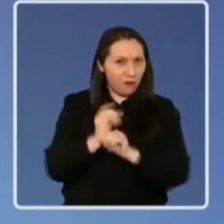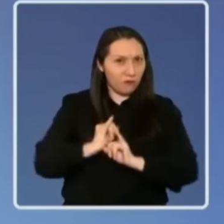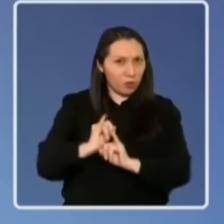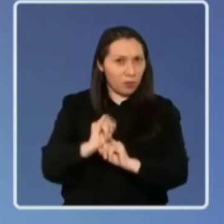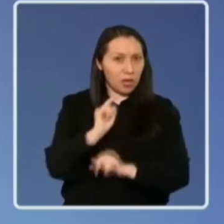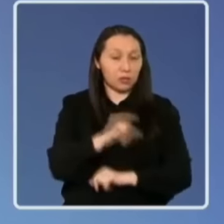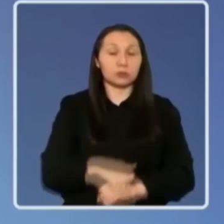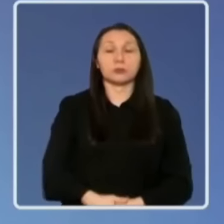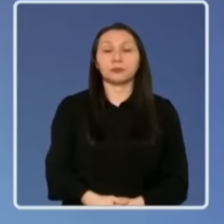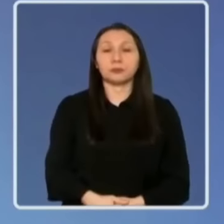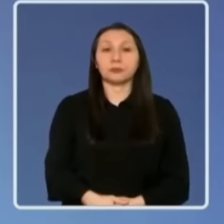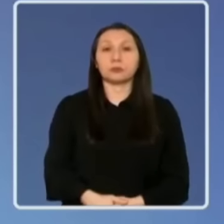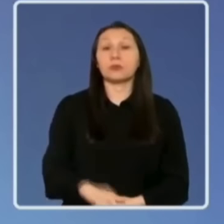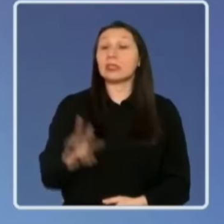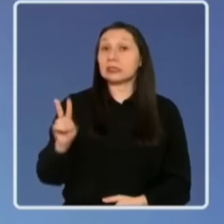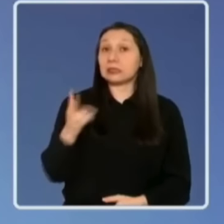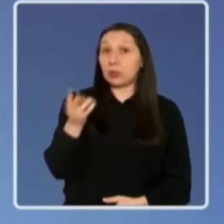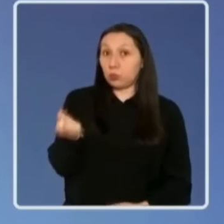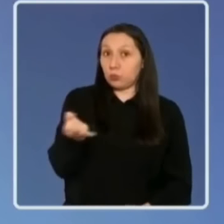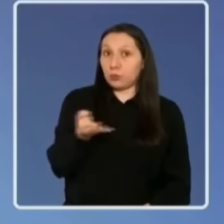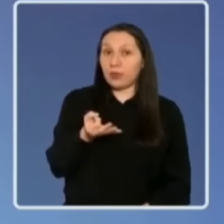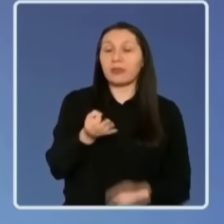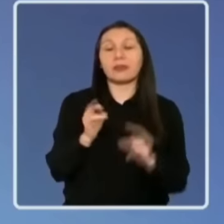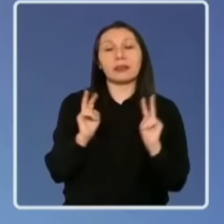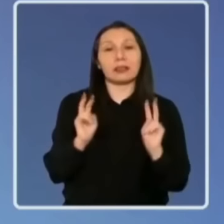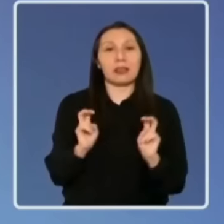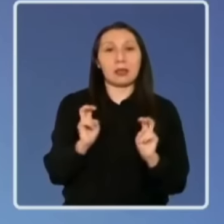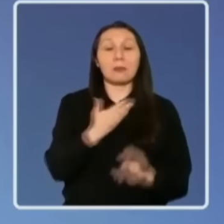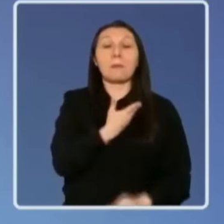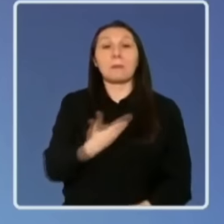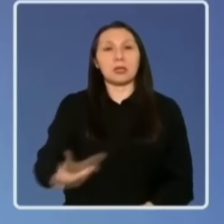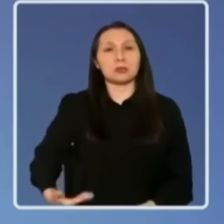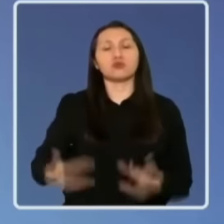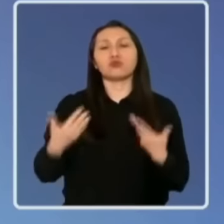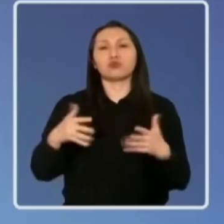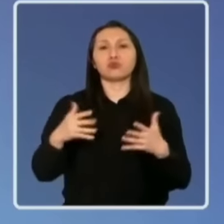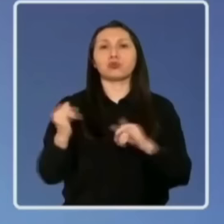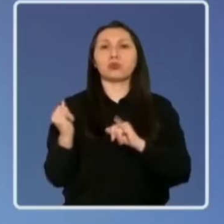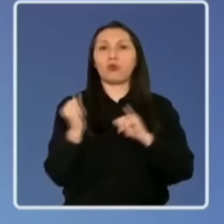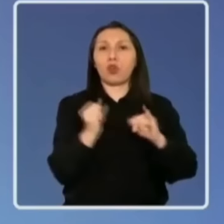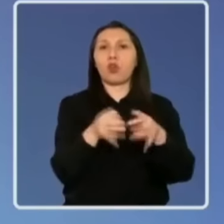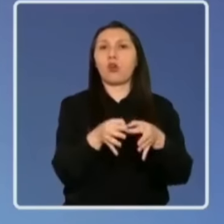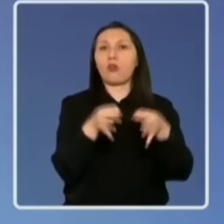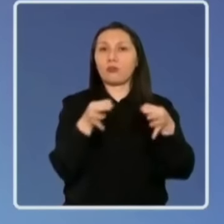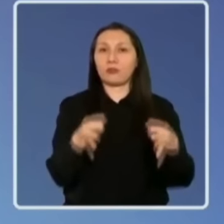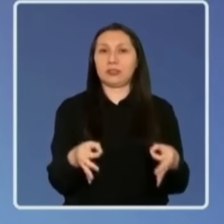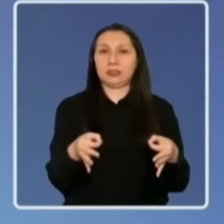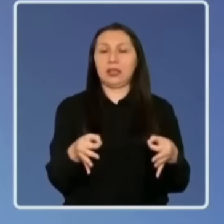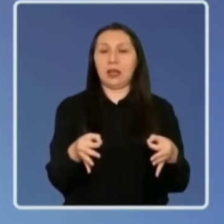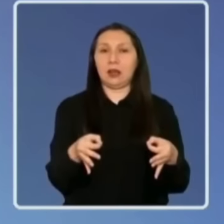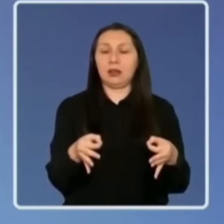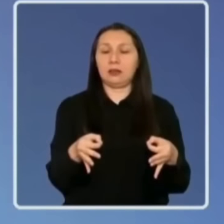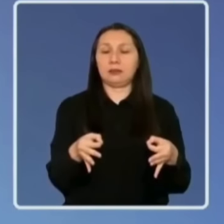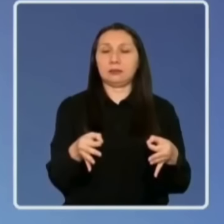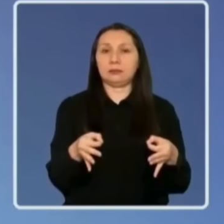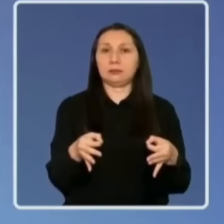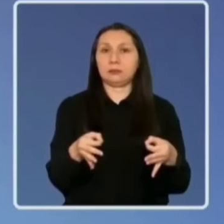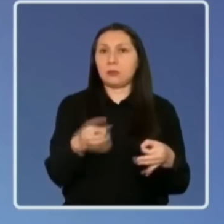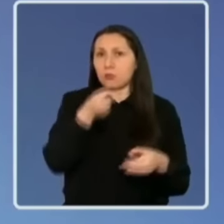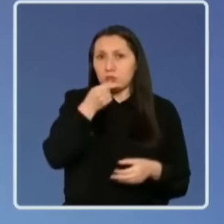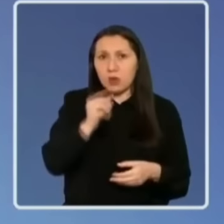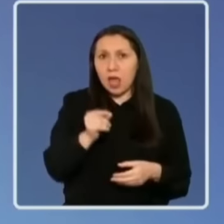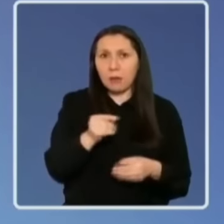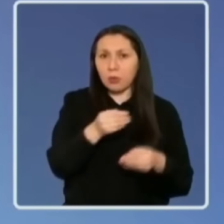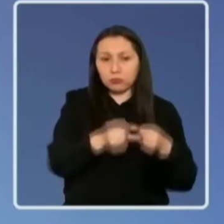ello? Respecto a lo segundo, es un asunto que el Ejecutivo informó oficialmente. Tan pronto